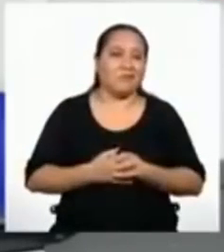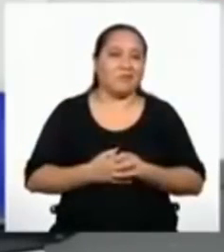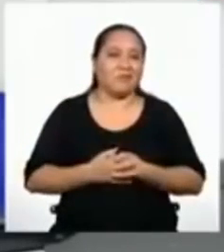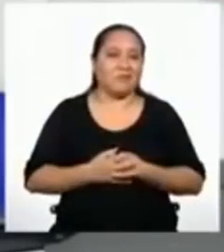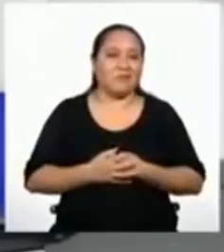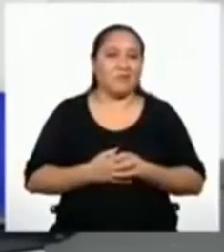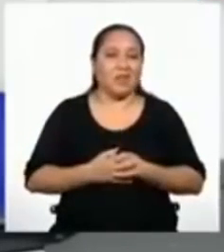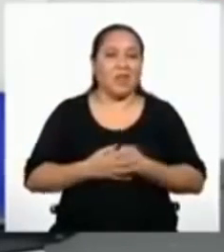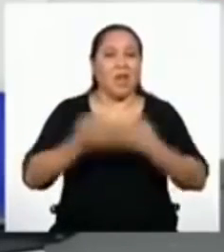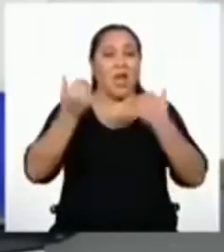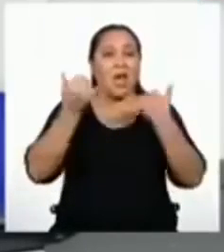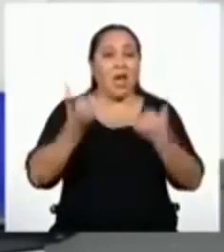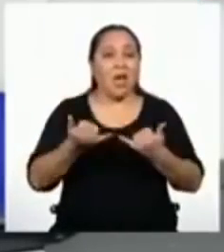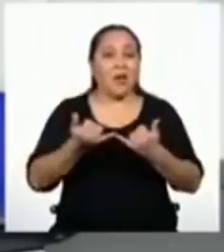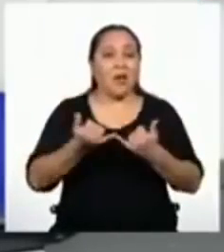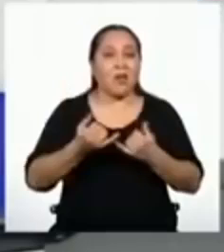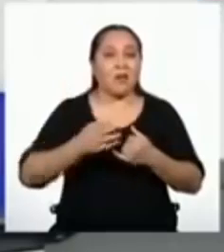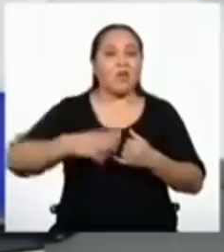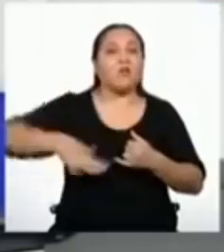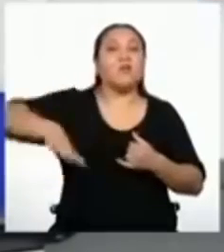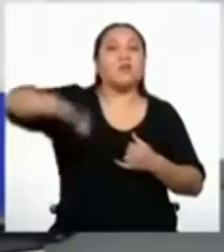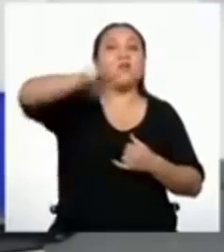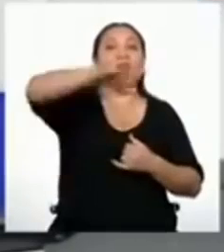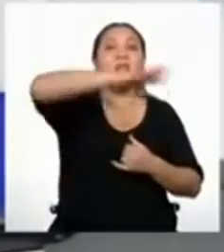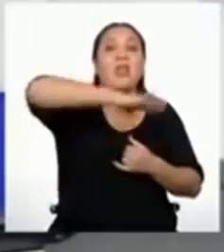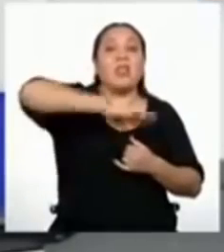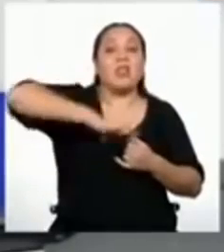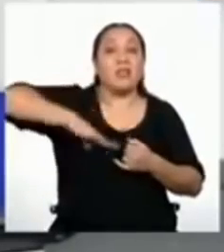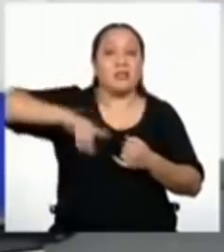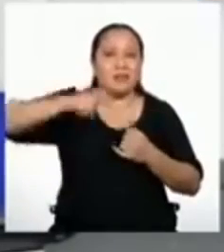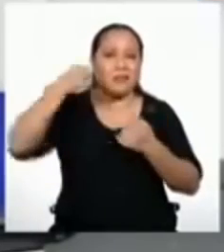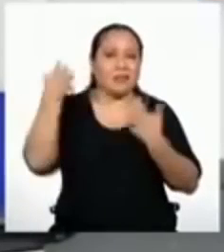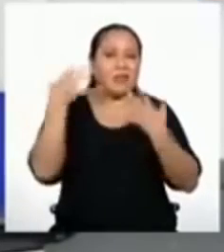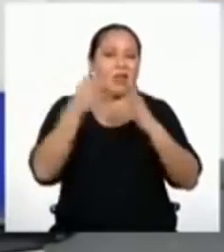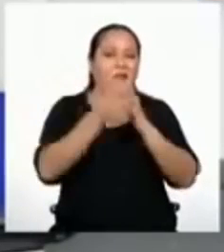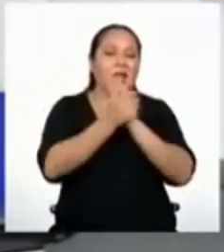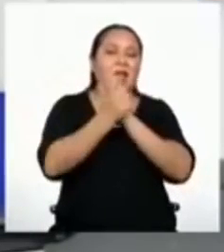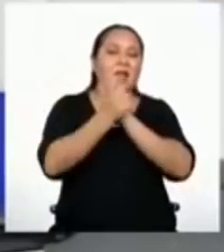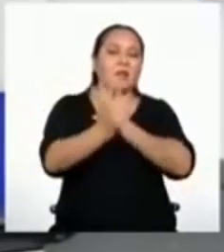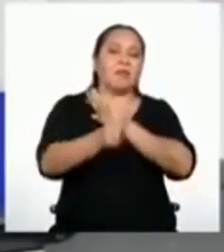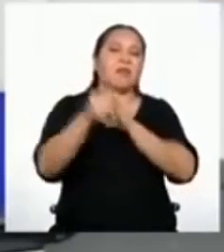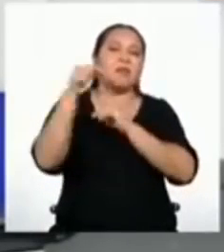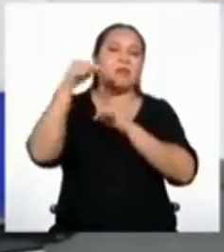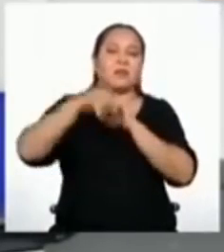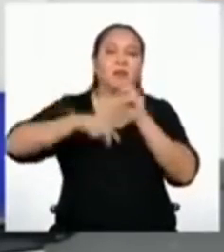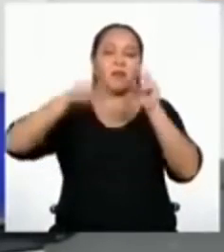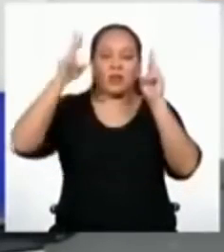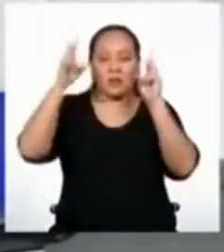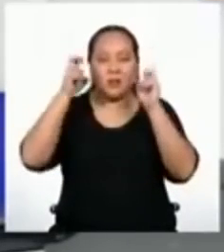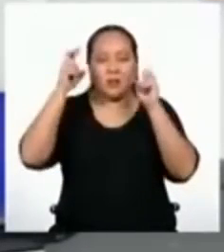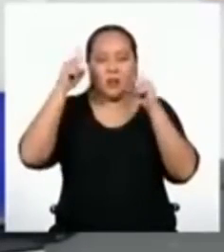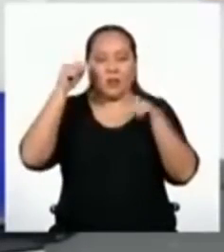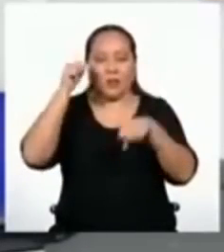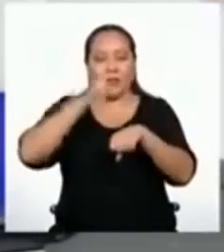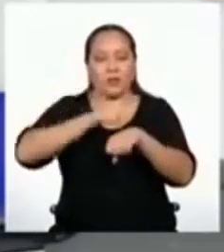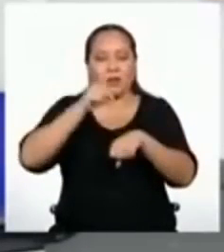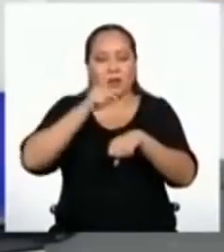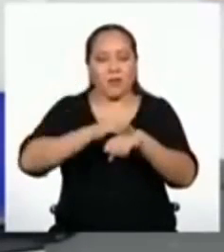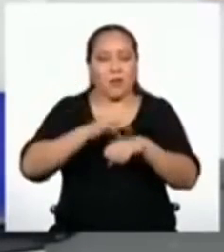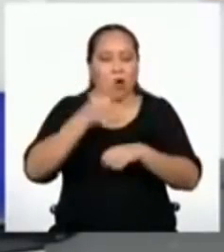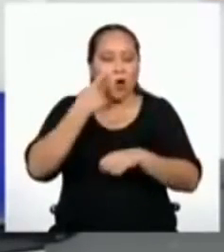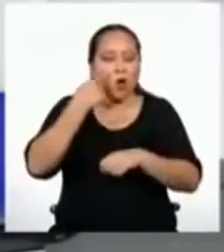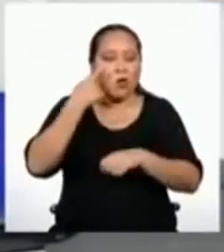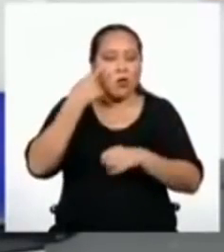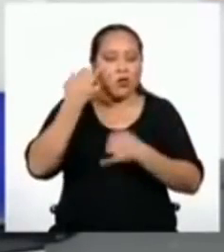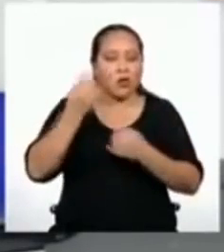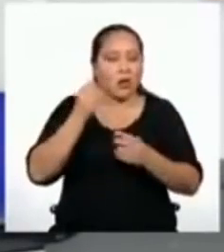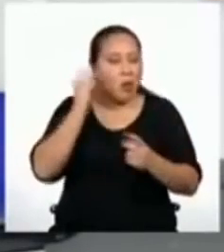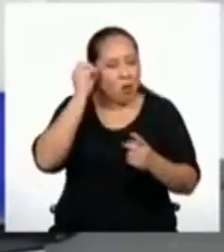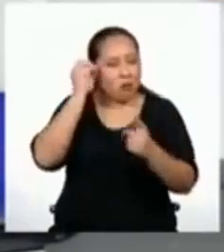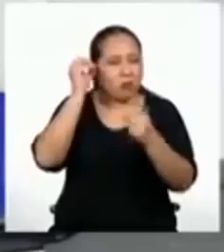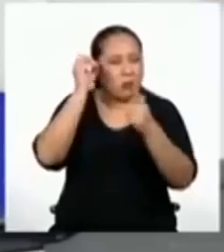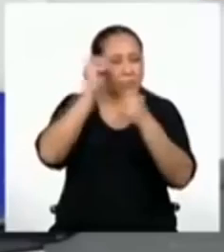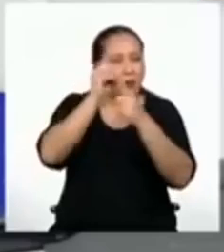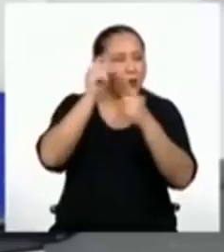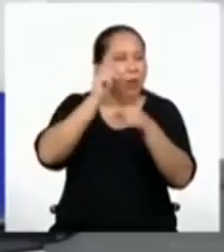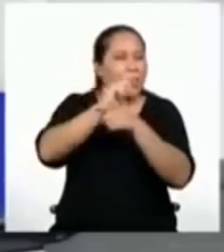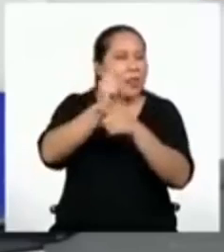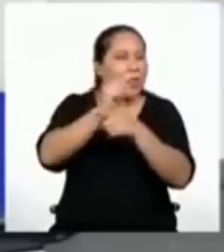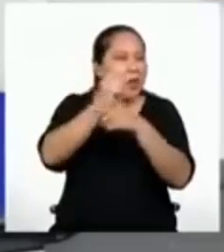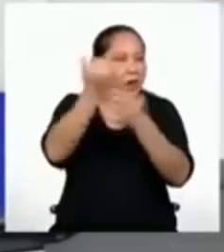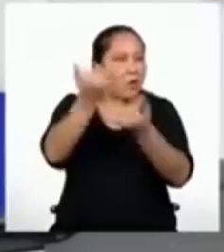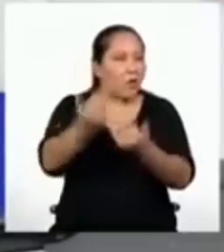Ahora, ¿qué son? Bueno, todas y todos ustedes expertos en este tema, es momento de conocer el reto de hoy.